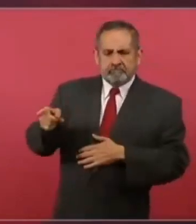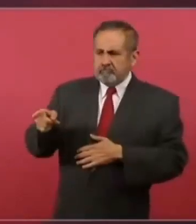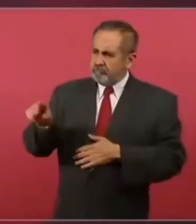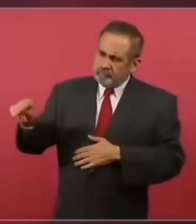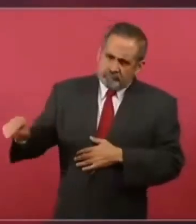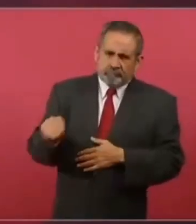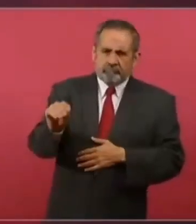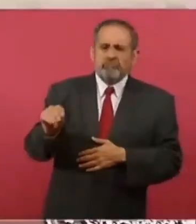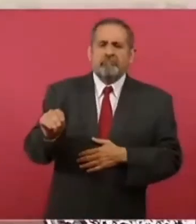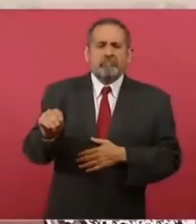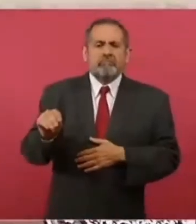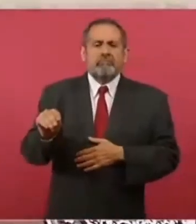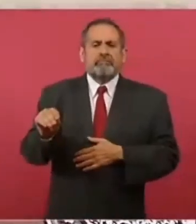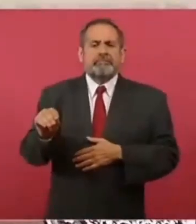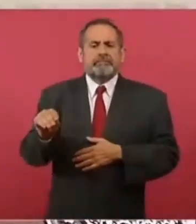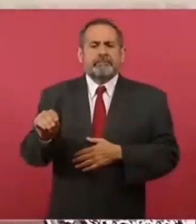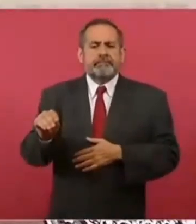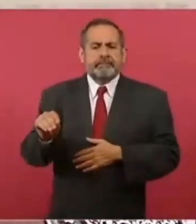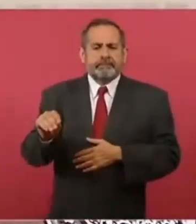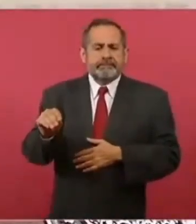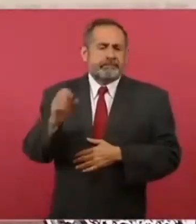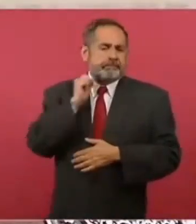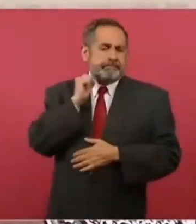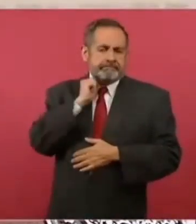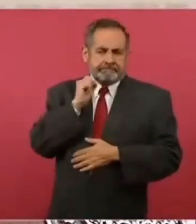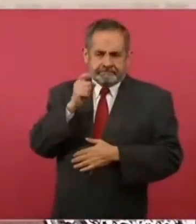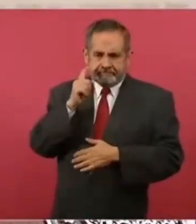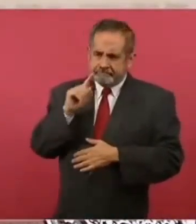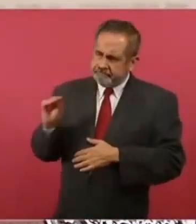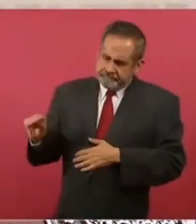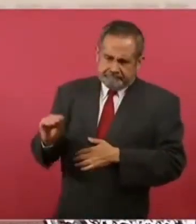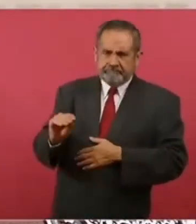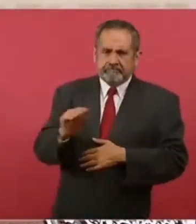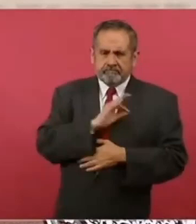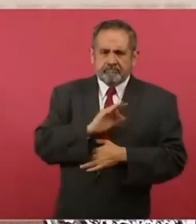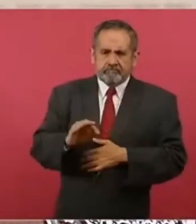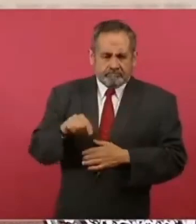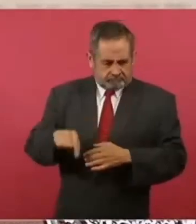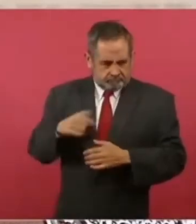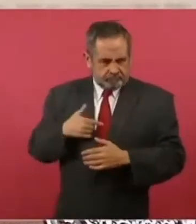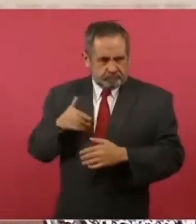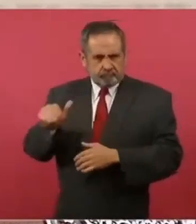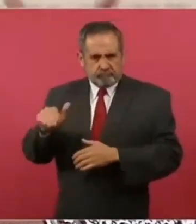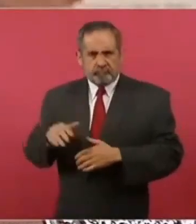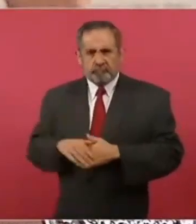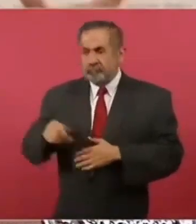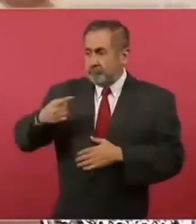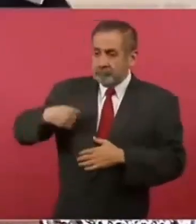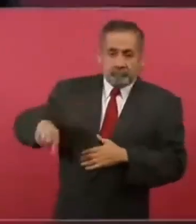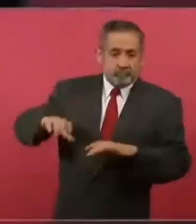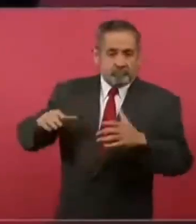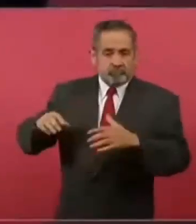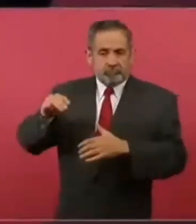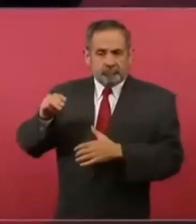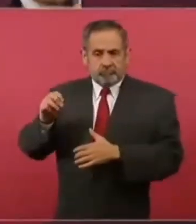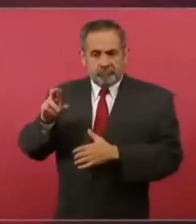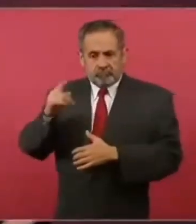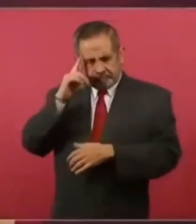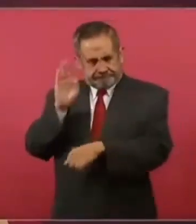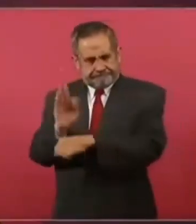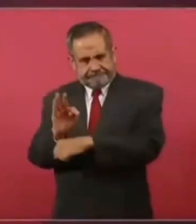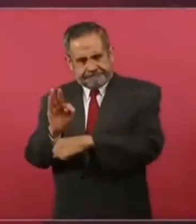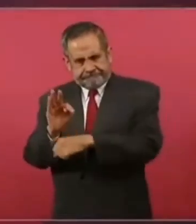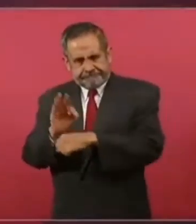legislador, el movimiento nuestro, para protegerlo,